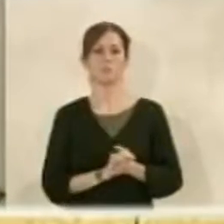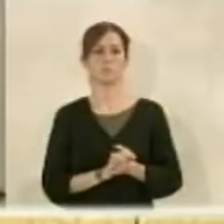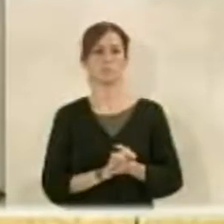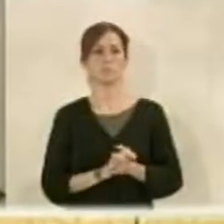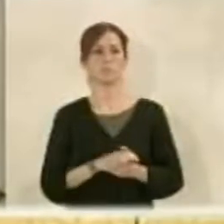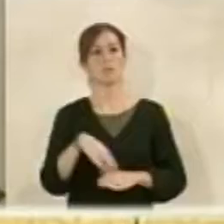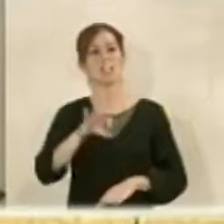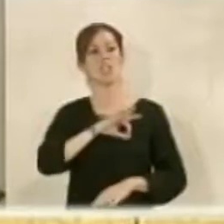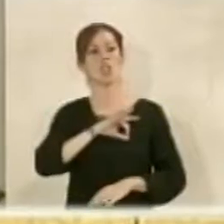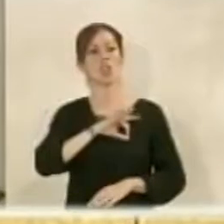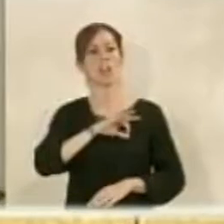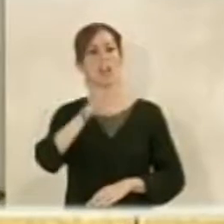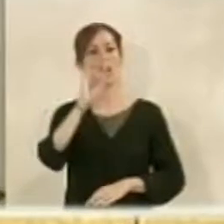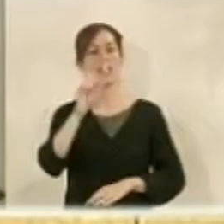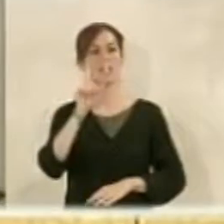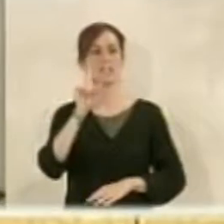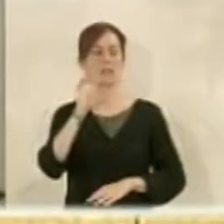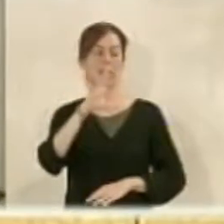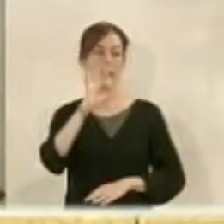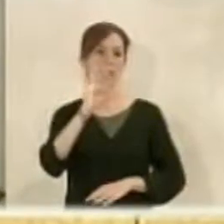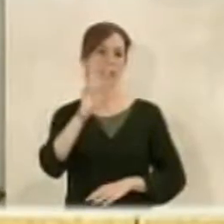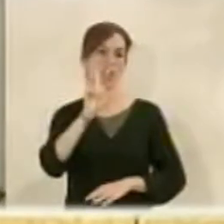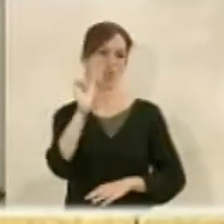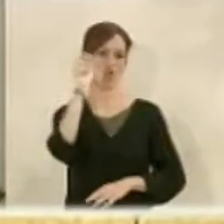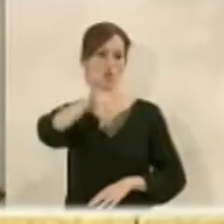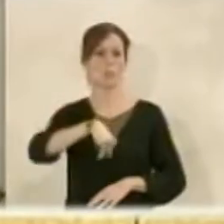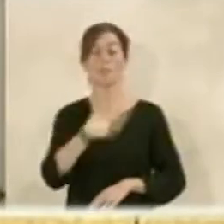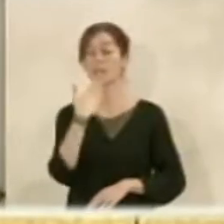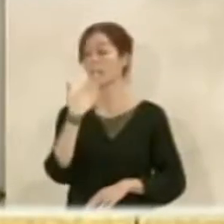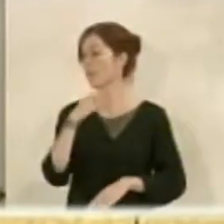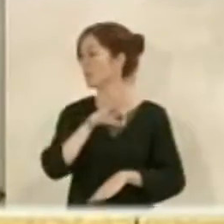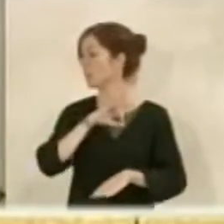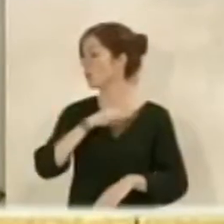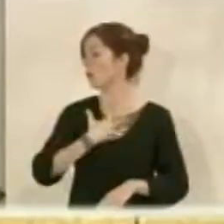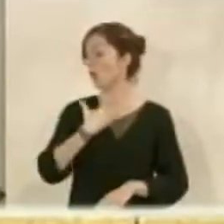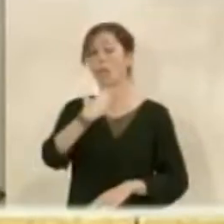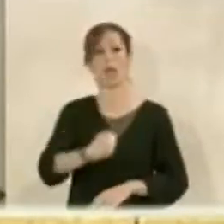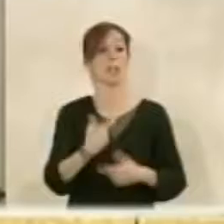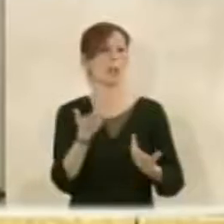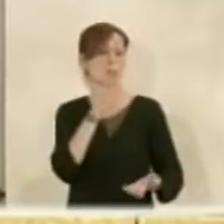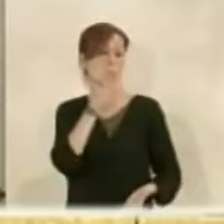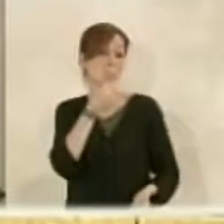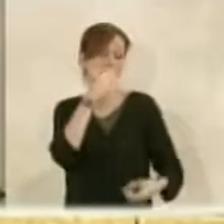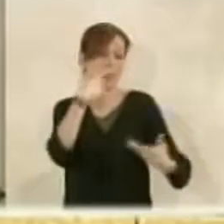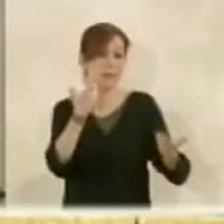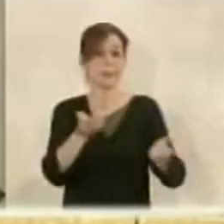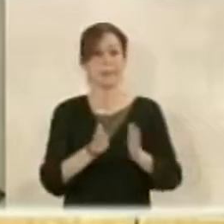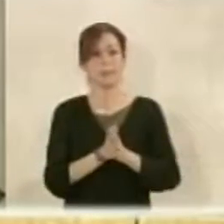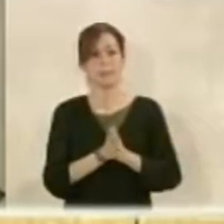Señor Castellón. Sí, muchas gracias, señor alcalde. Bueno, no es habitual tener